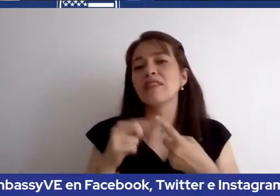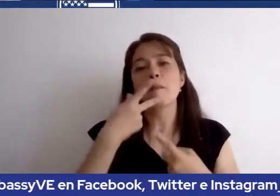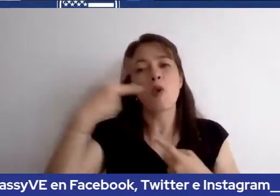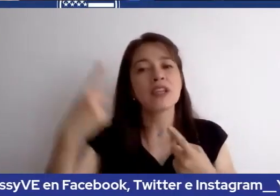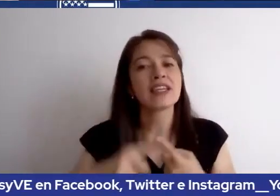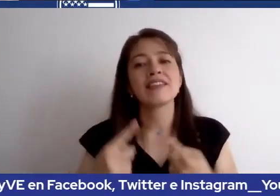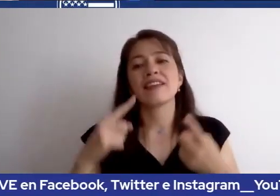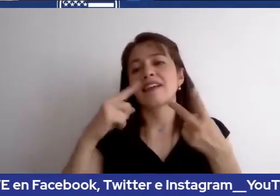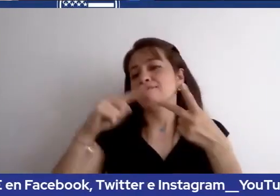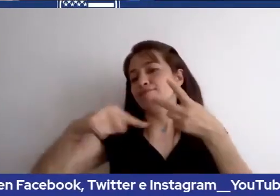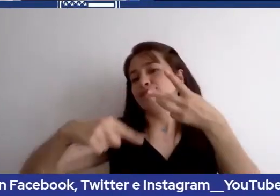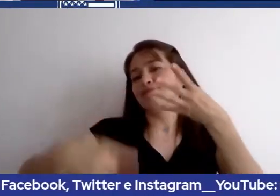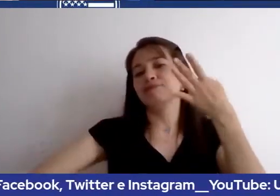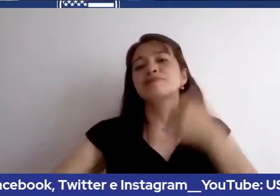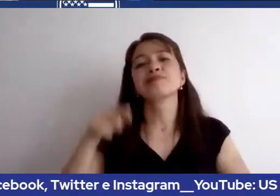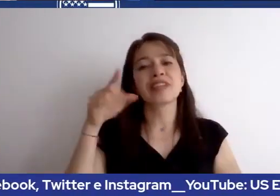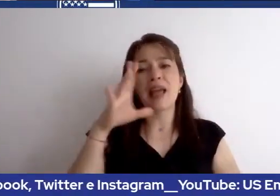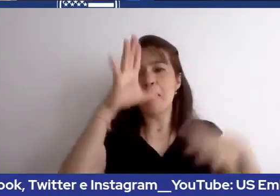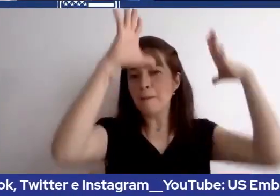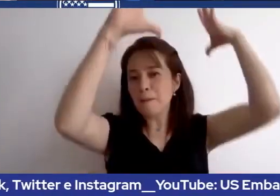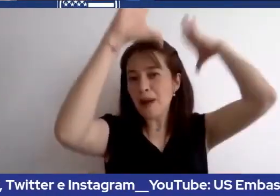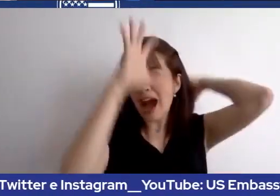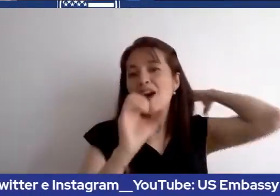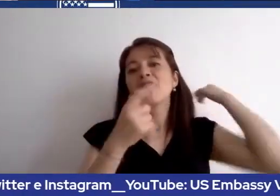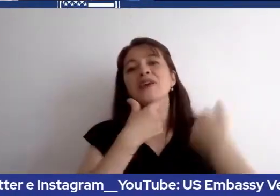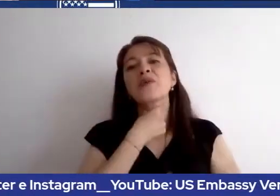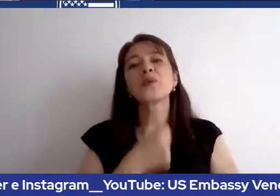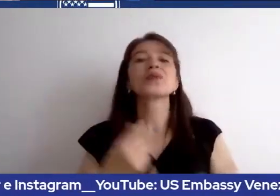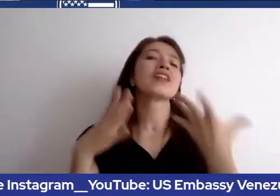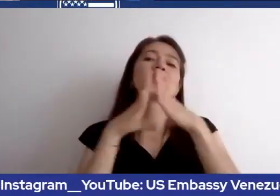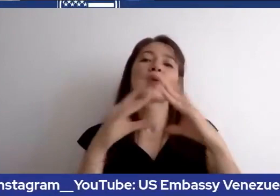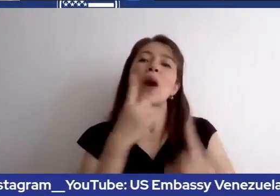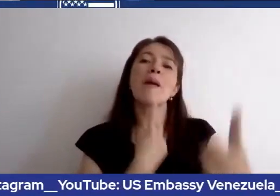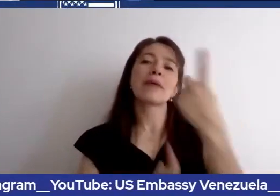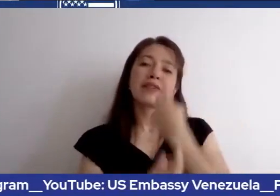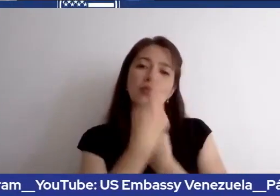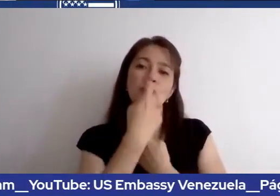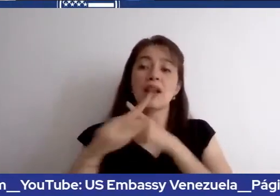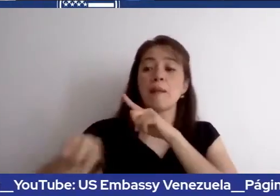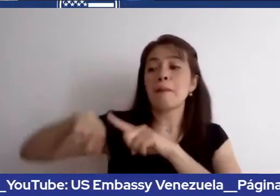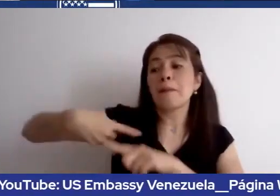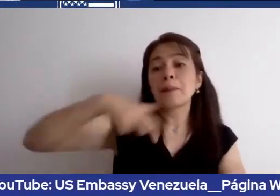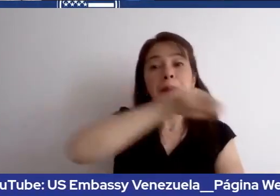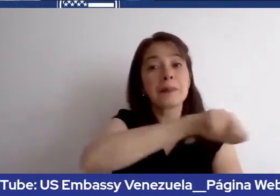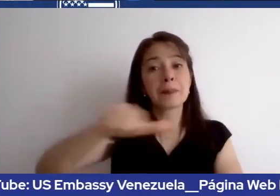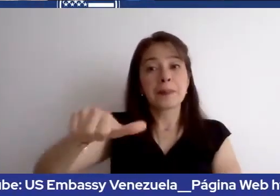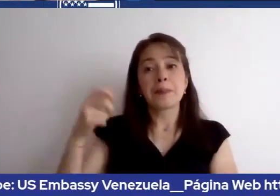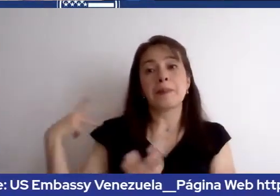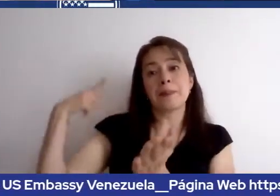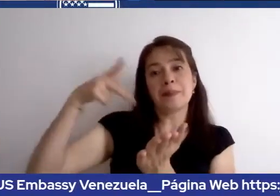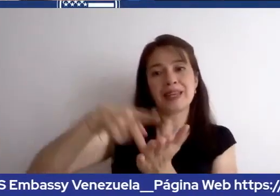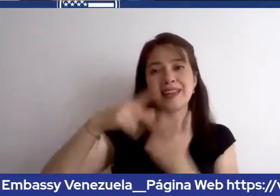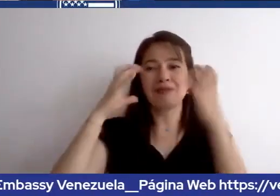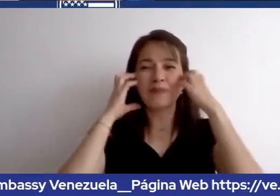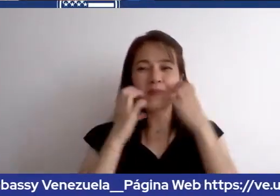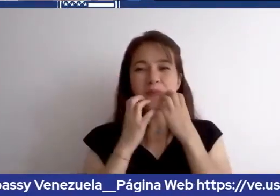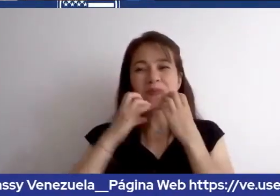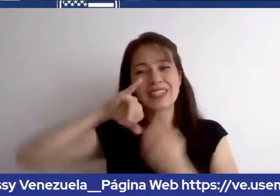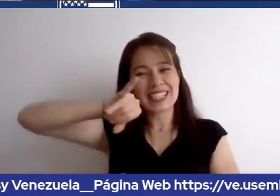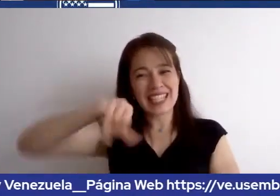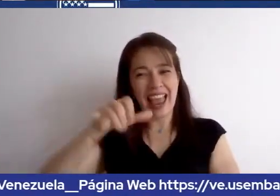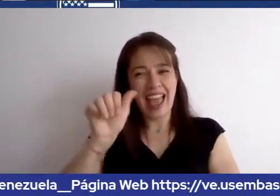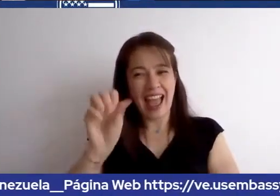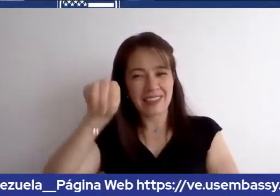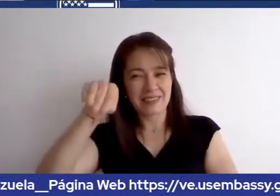a nuestro embajador ya sabe, le encanta este preguntas. Él va a volver la semana que viene para tomar los temas